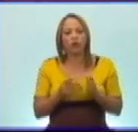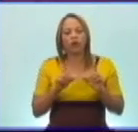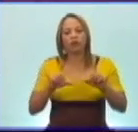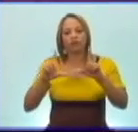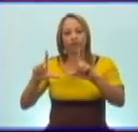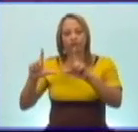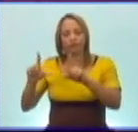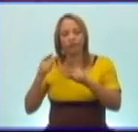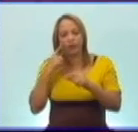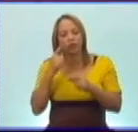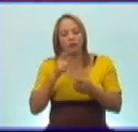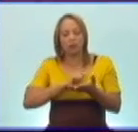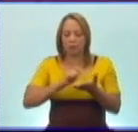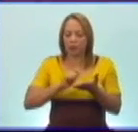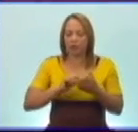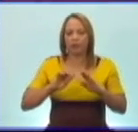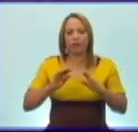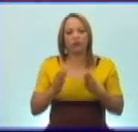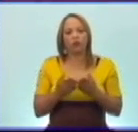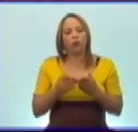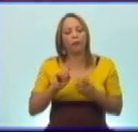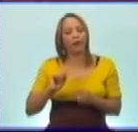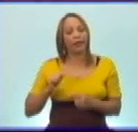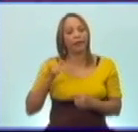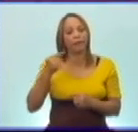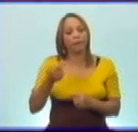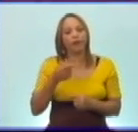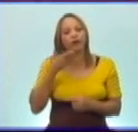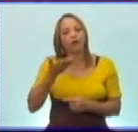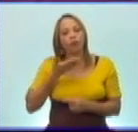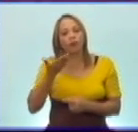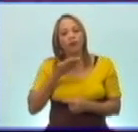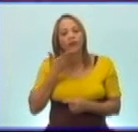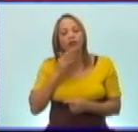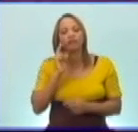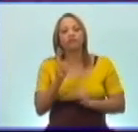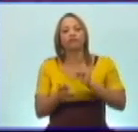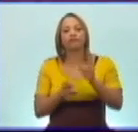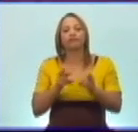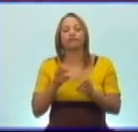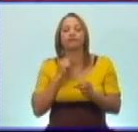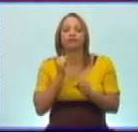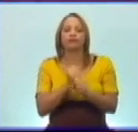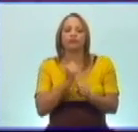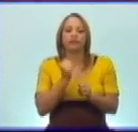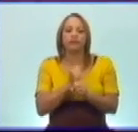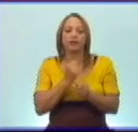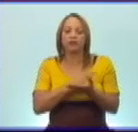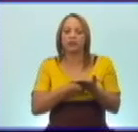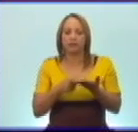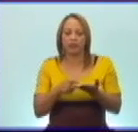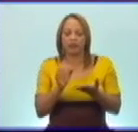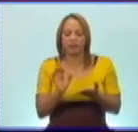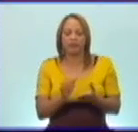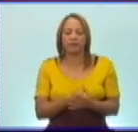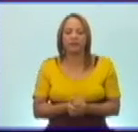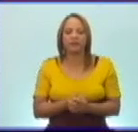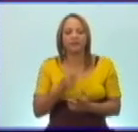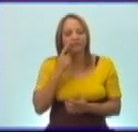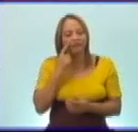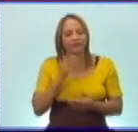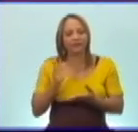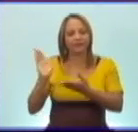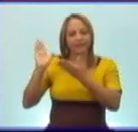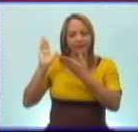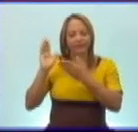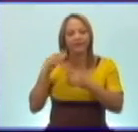diapositivas para poder comentarlos y orientar el trabajo en la semana. Vamos a observar